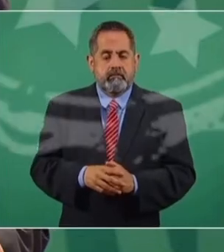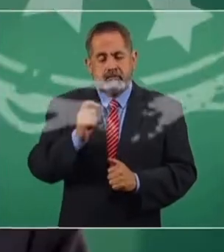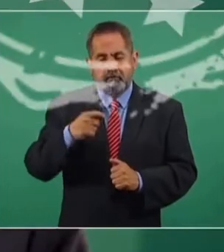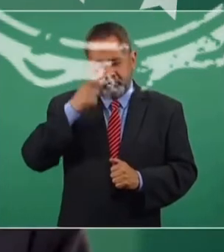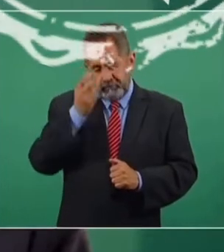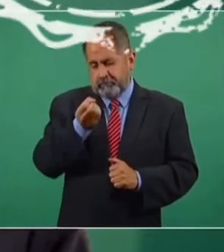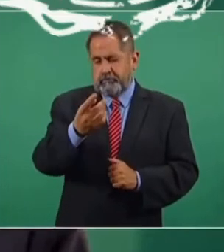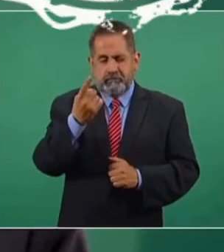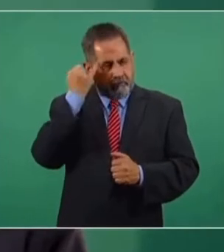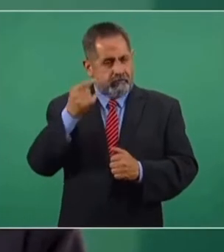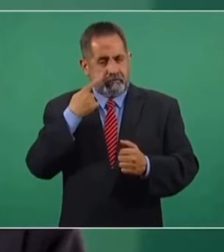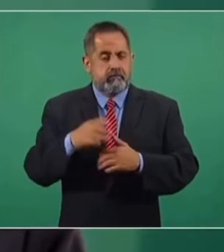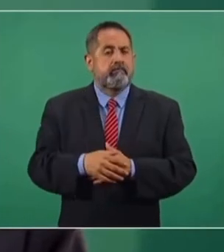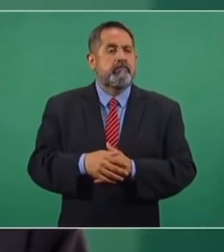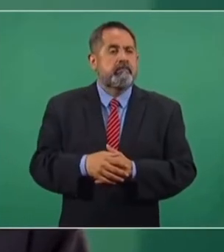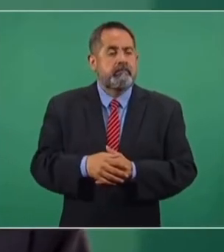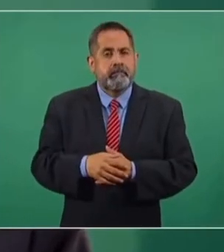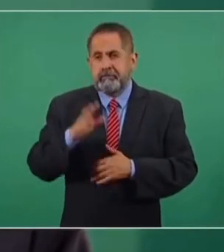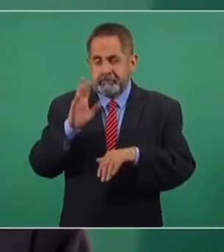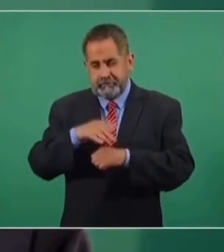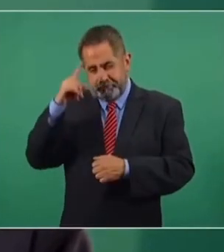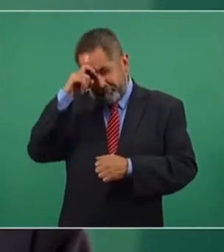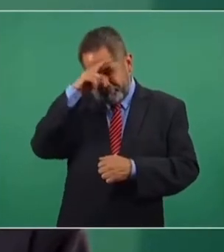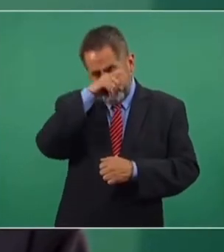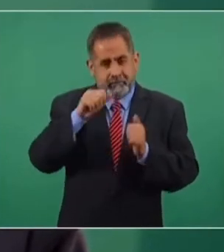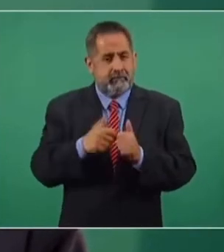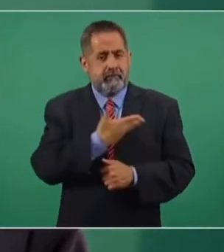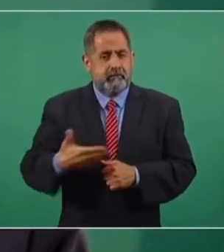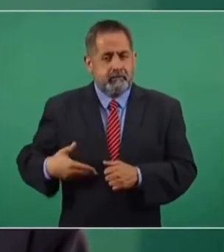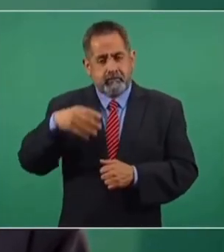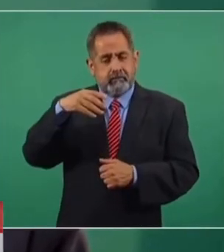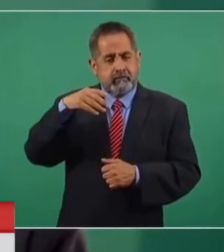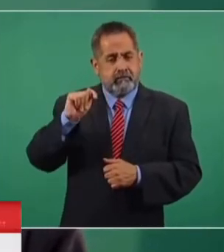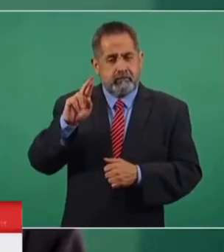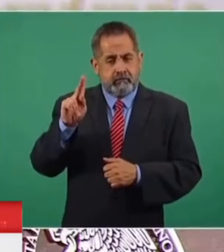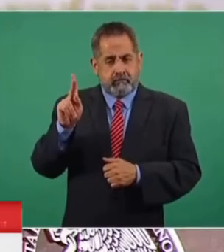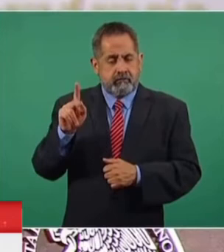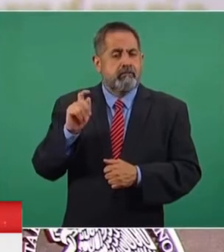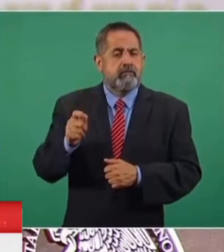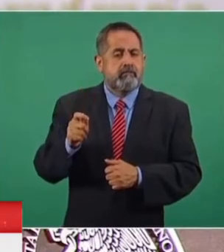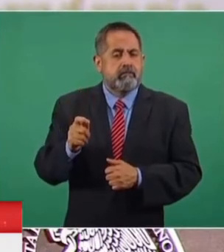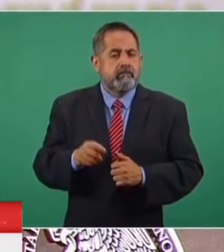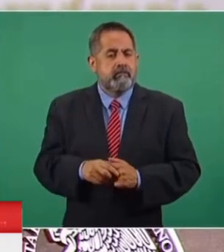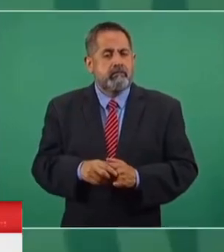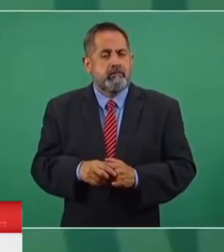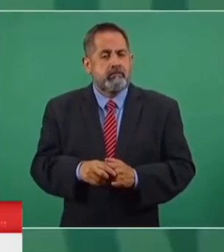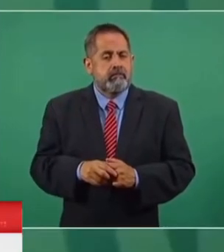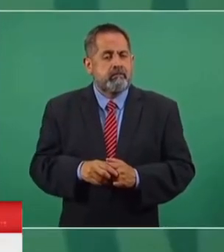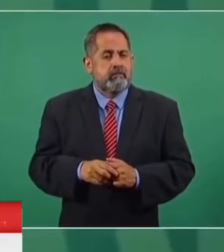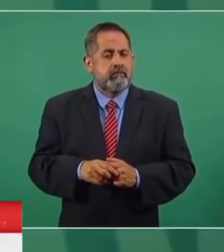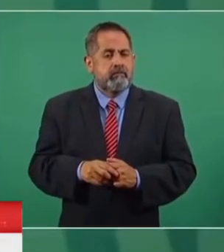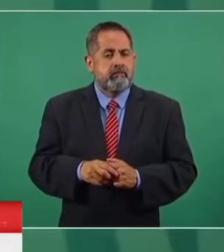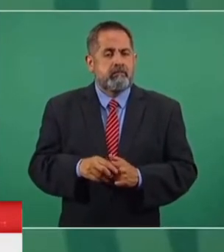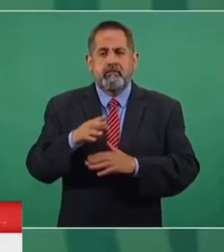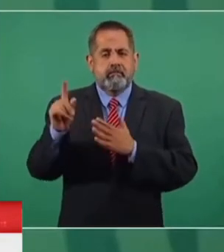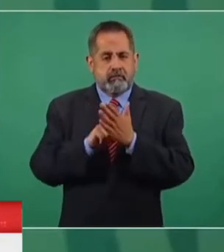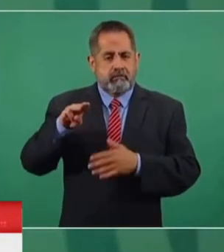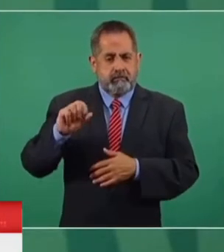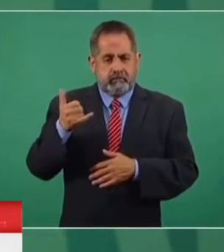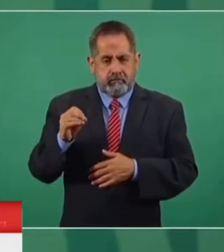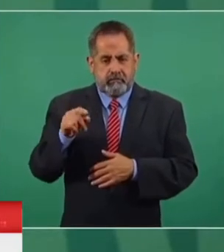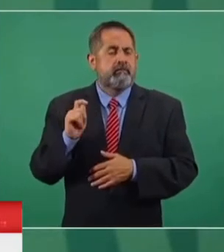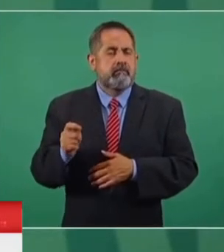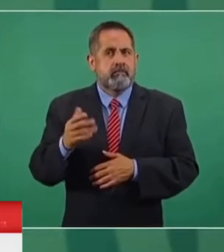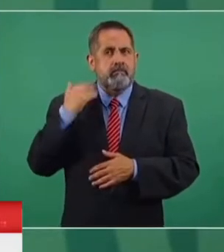Les doy un dato. Los momentos más difíciles con el presidente Trump en el mes de mayo